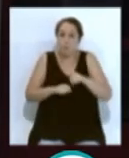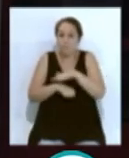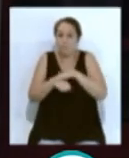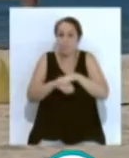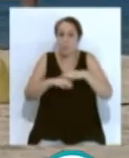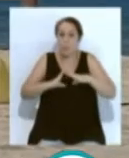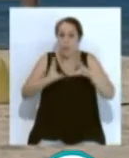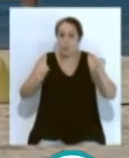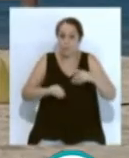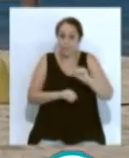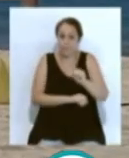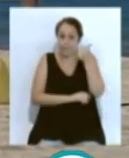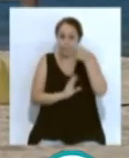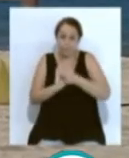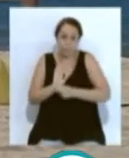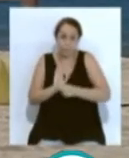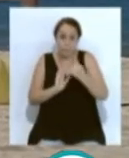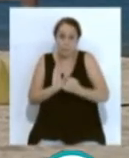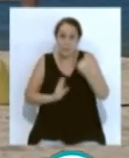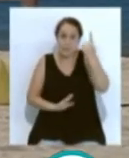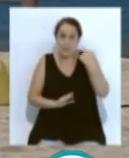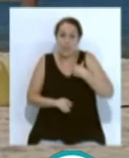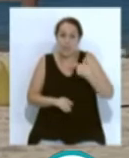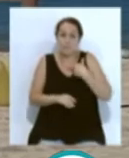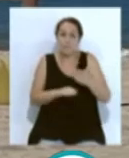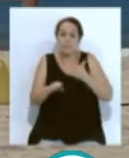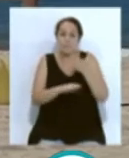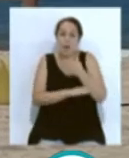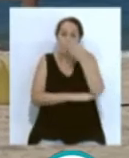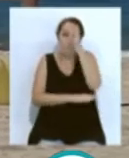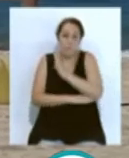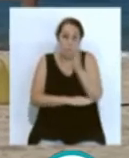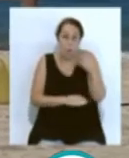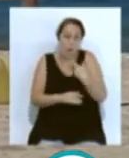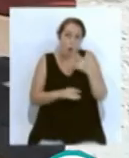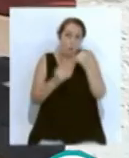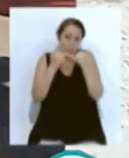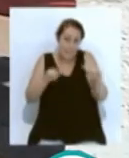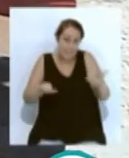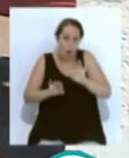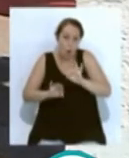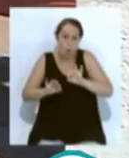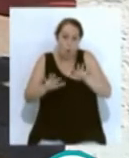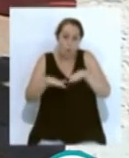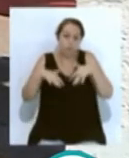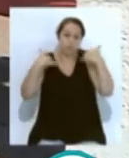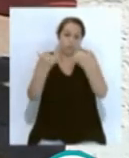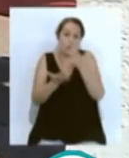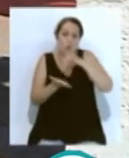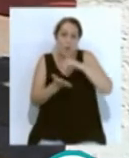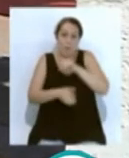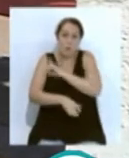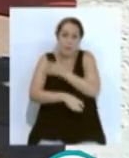ha aprobado, entre otras iniciativas, reducir el número de asistentes a bodas, celebraciones o eventos deportivos, tanto al aire libre